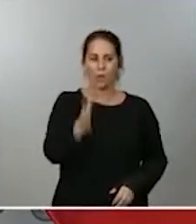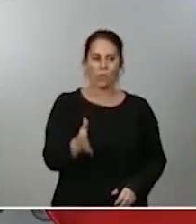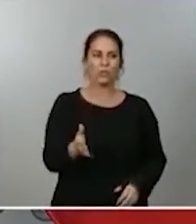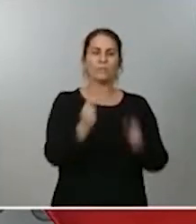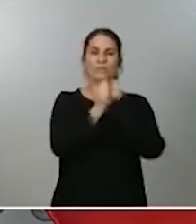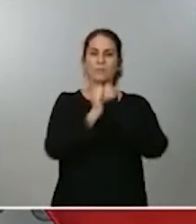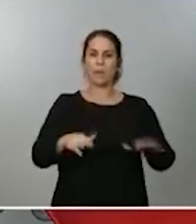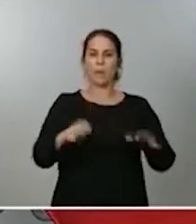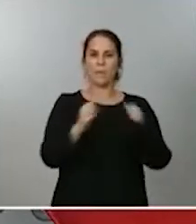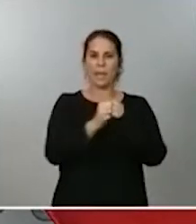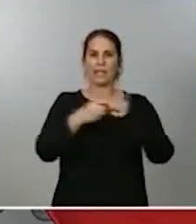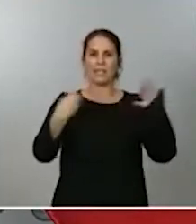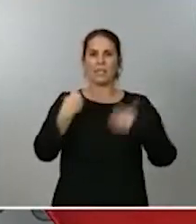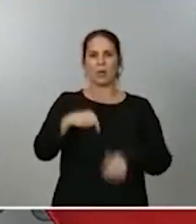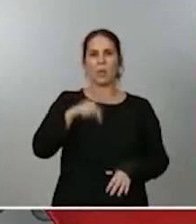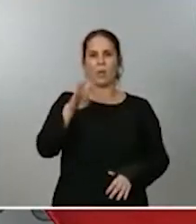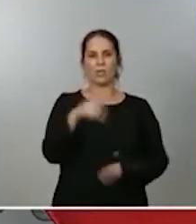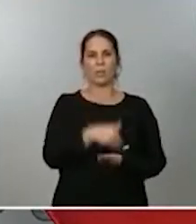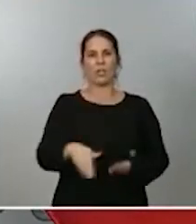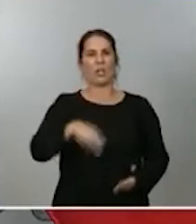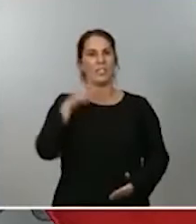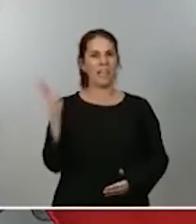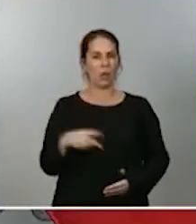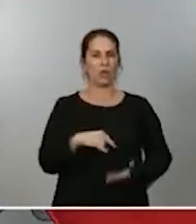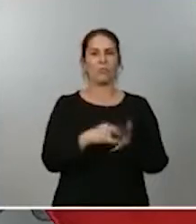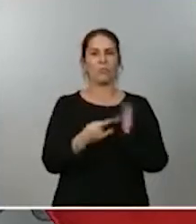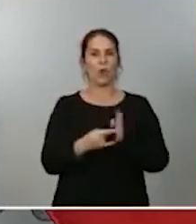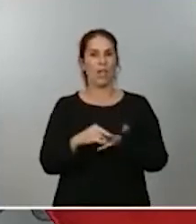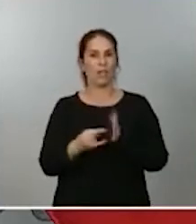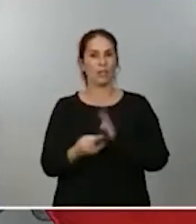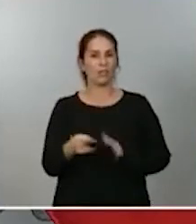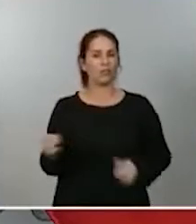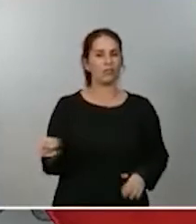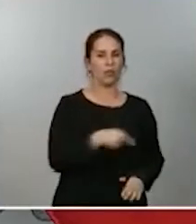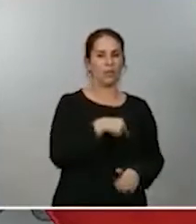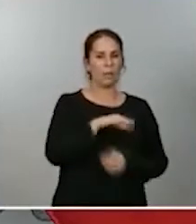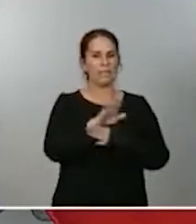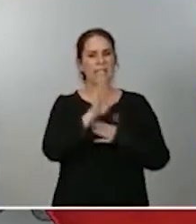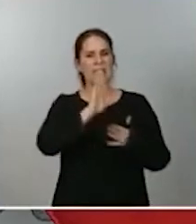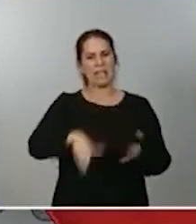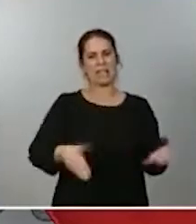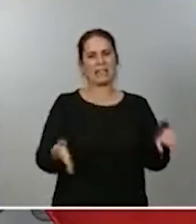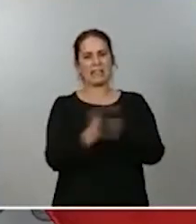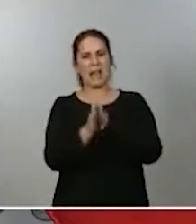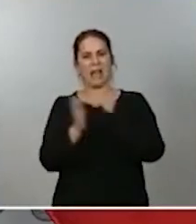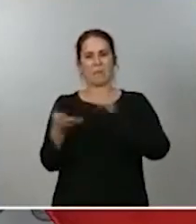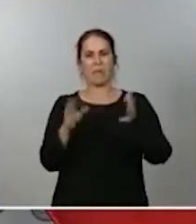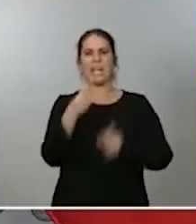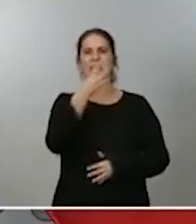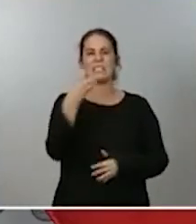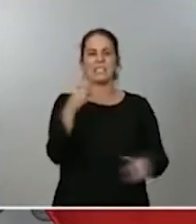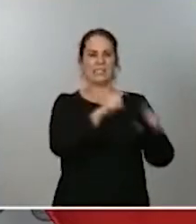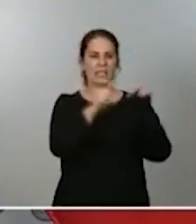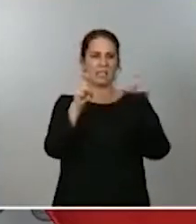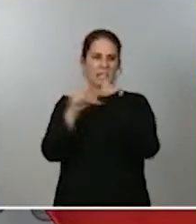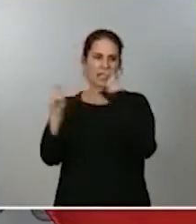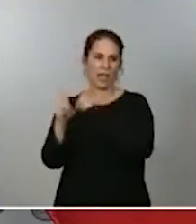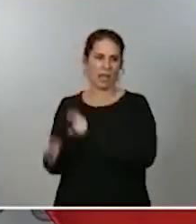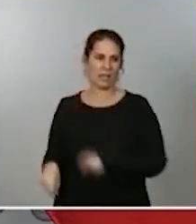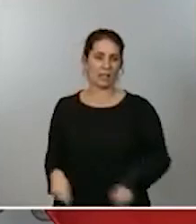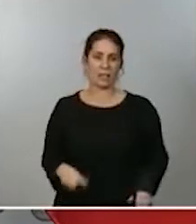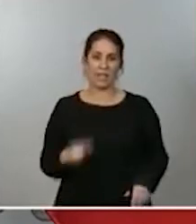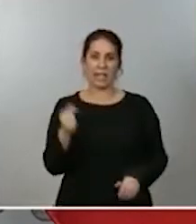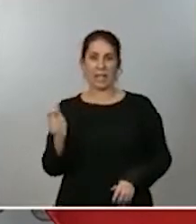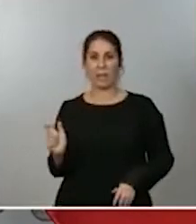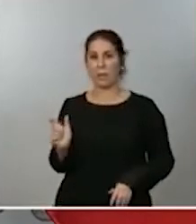millones de euros entre proyectos que representan en torno a unas 300 entidades. Este importe tiene su origen